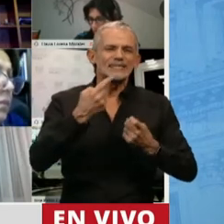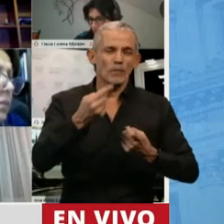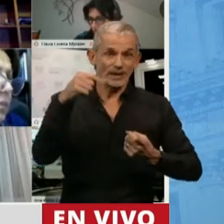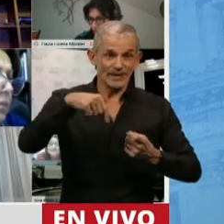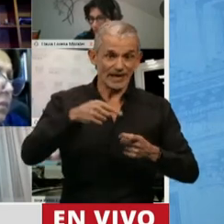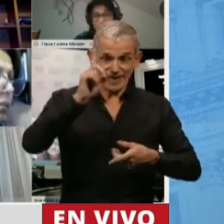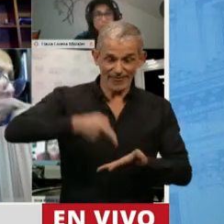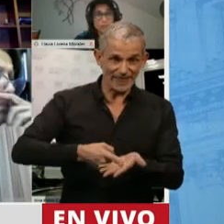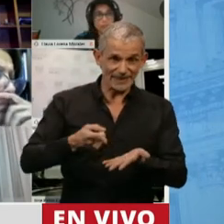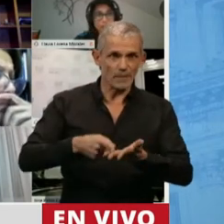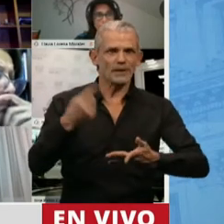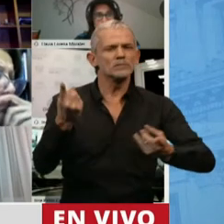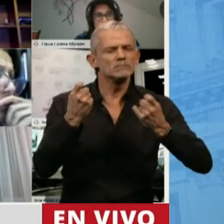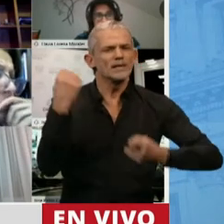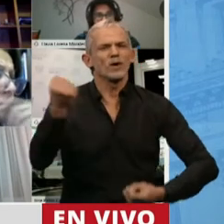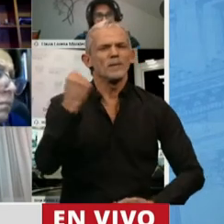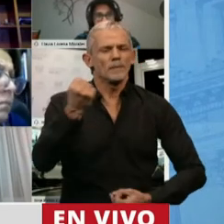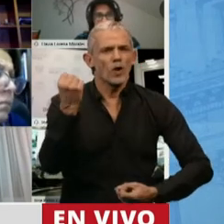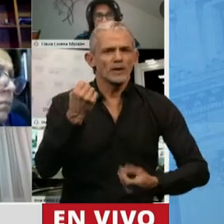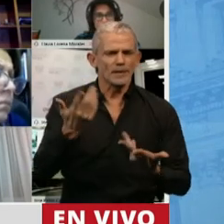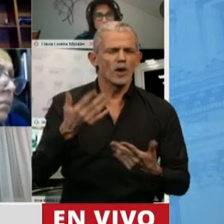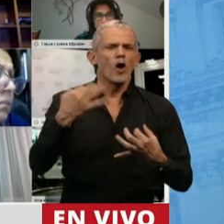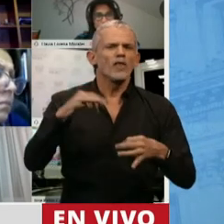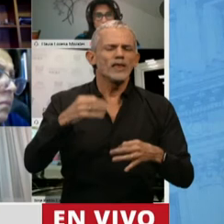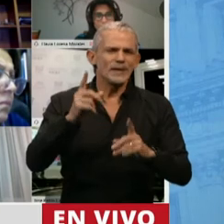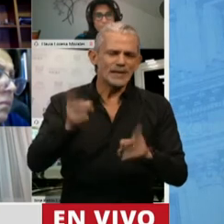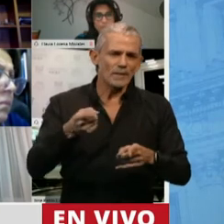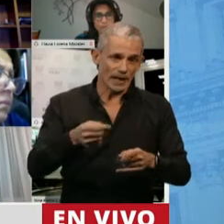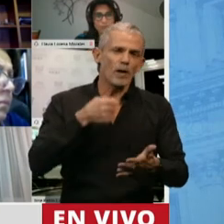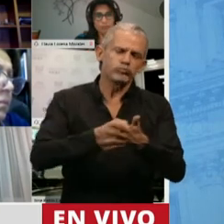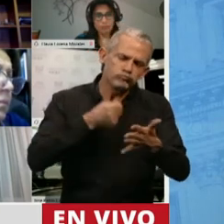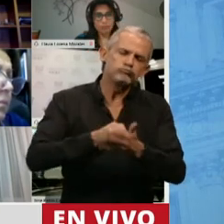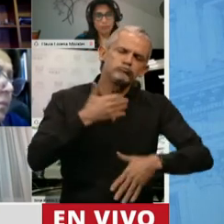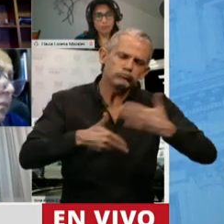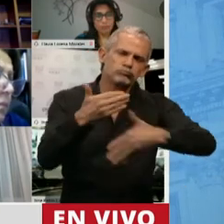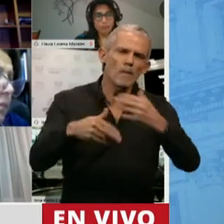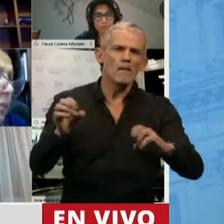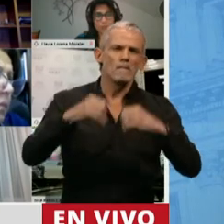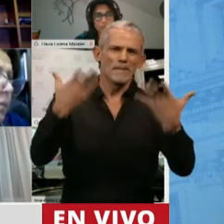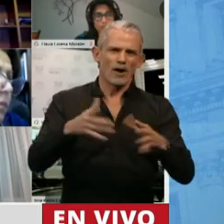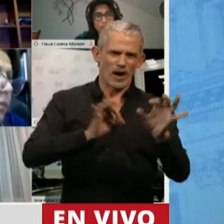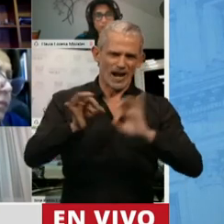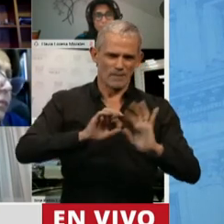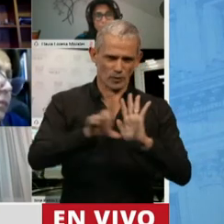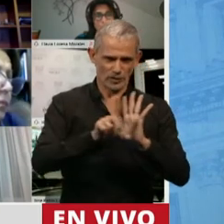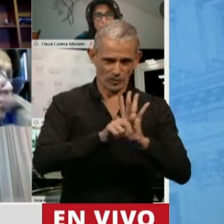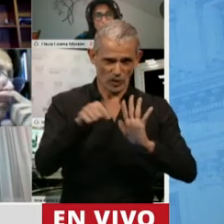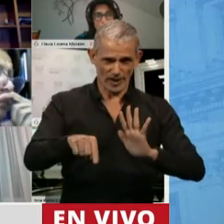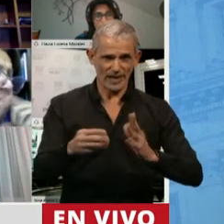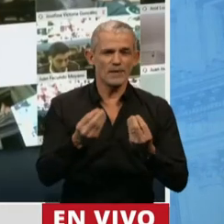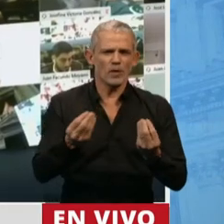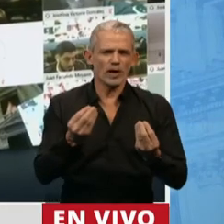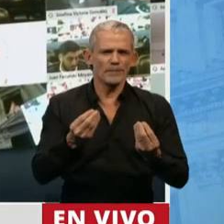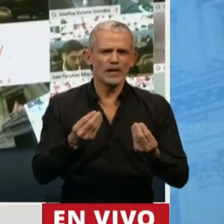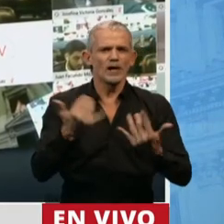este dictamen es sumamente necesario, pero no sin antes decir que seguiremos trabajando para mejorar este proyecto de ley. Porque